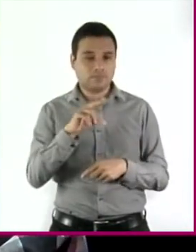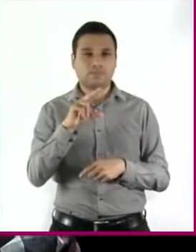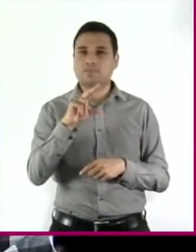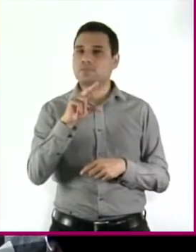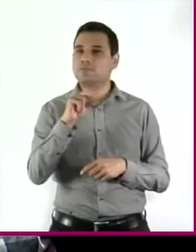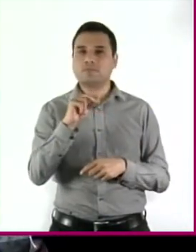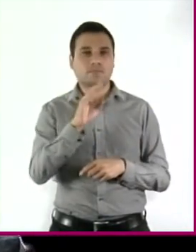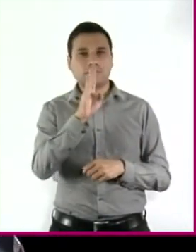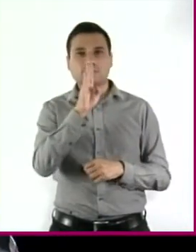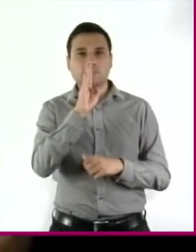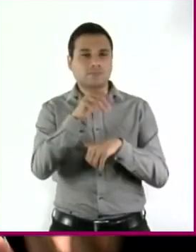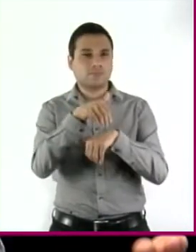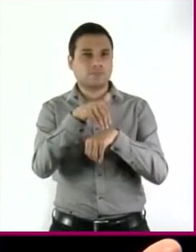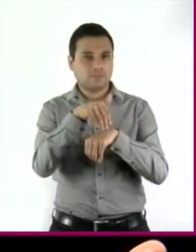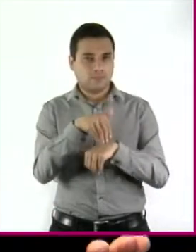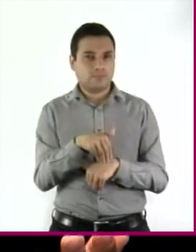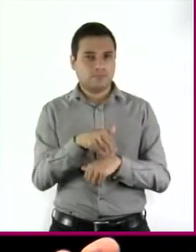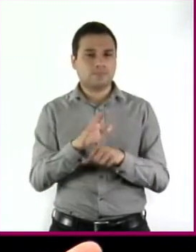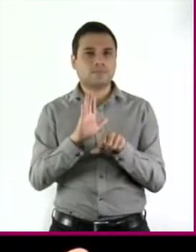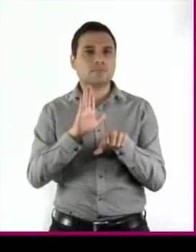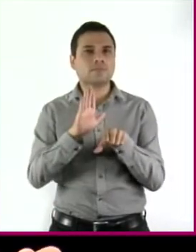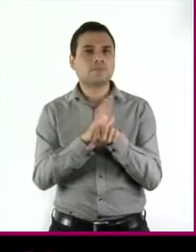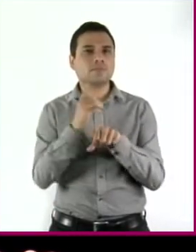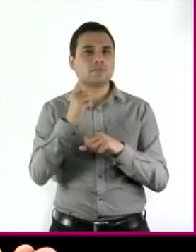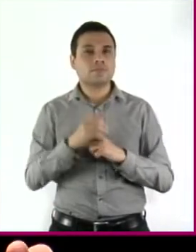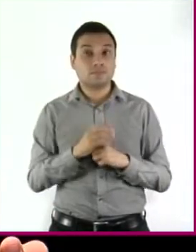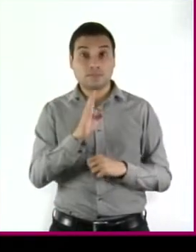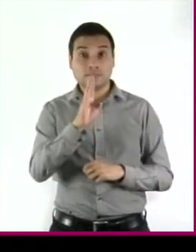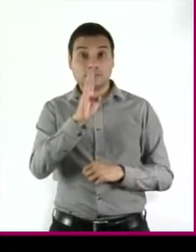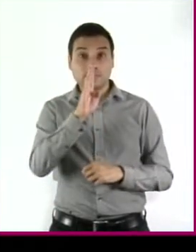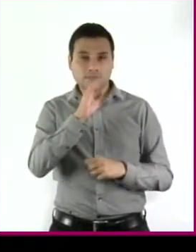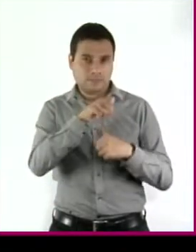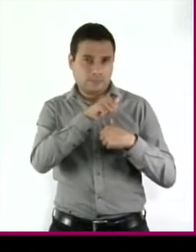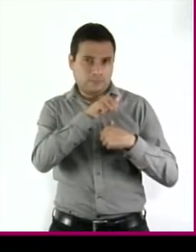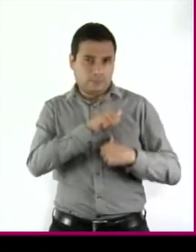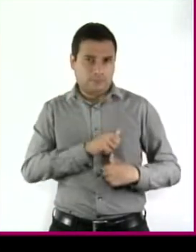mandatos de su madre, pues no es una autoridad injusta.